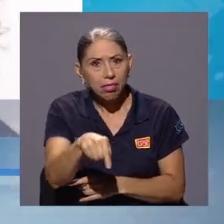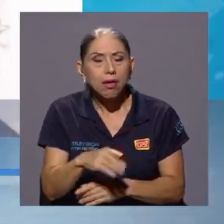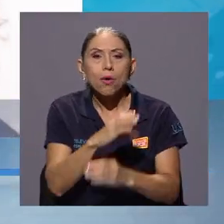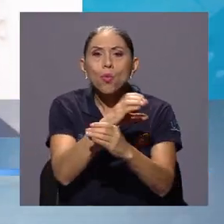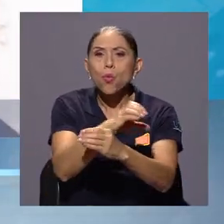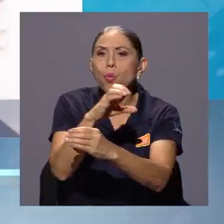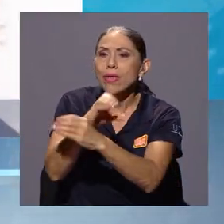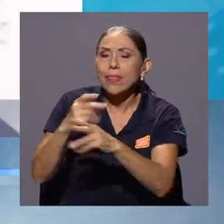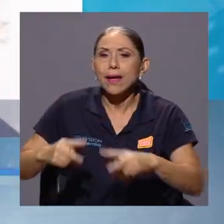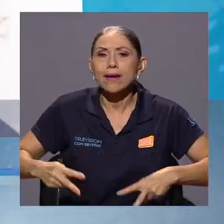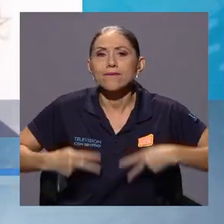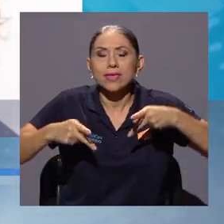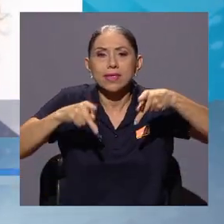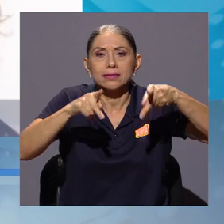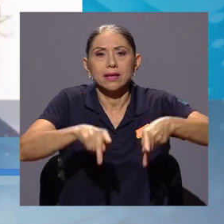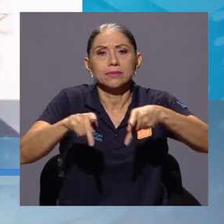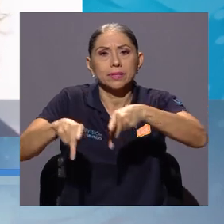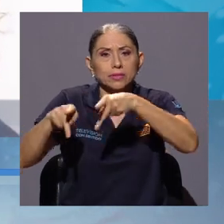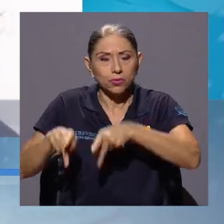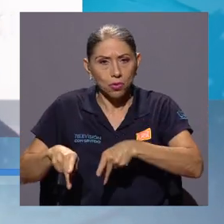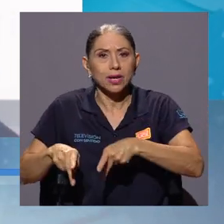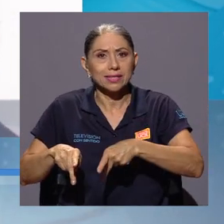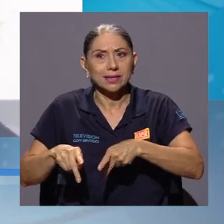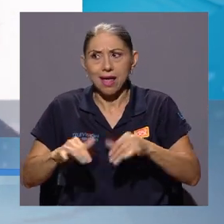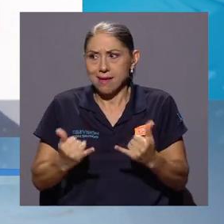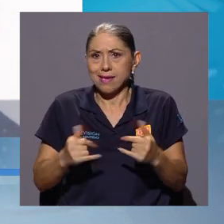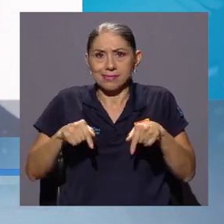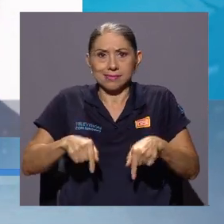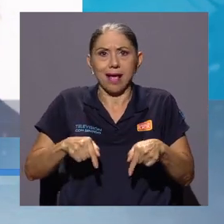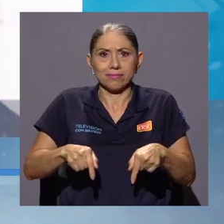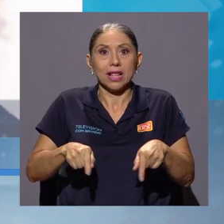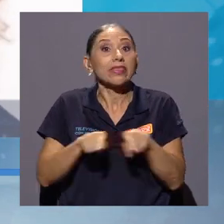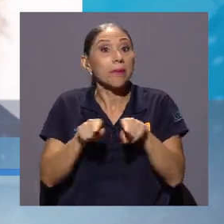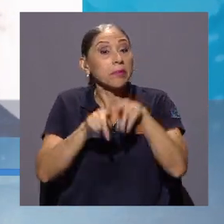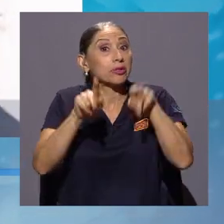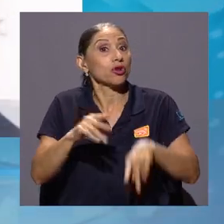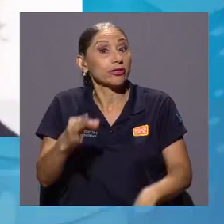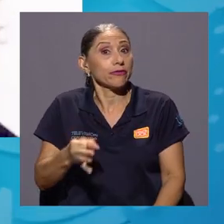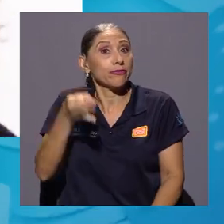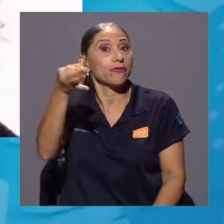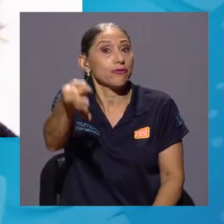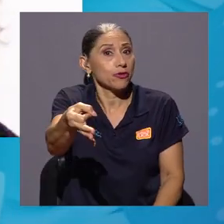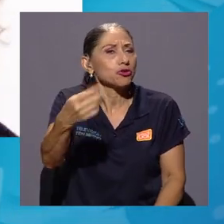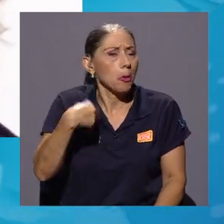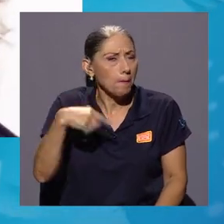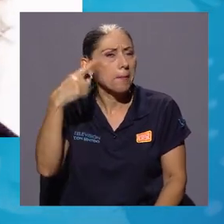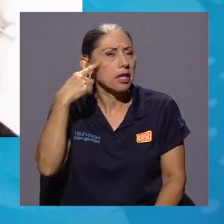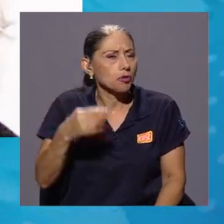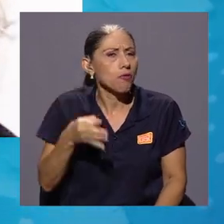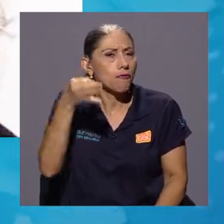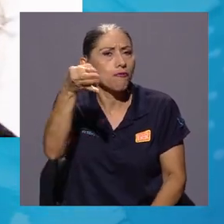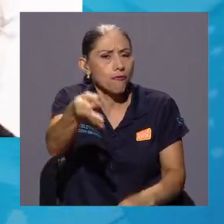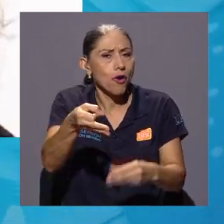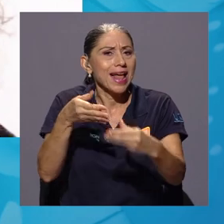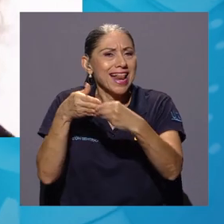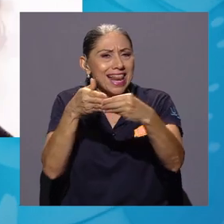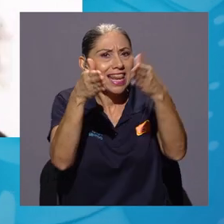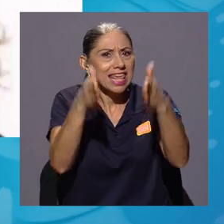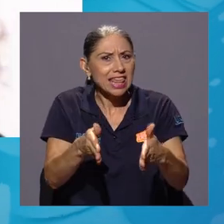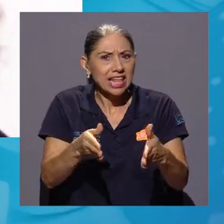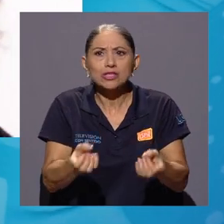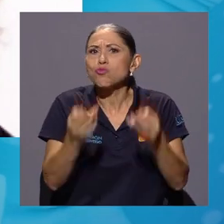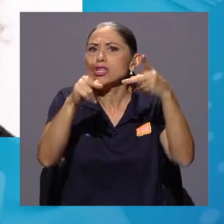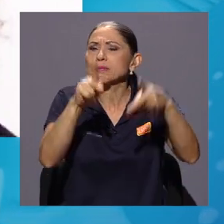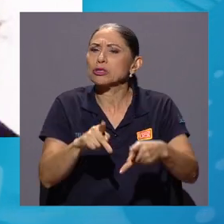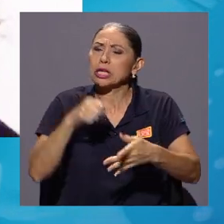resguardar las vidas de las personas que están y que van a venir, porque yo siento que son muchos los líderes y las voces que se van a